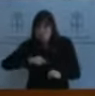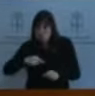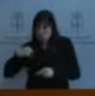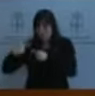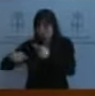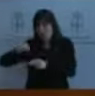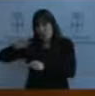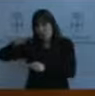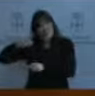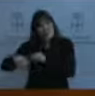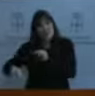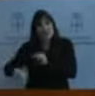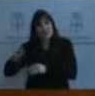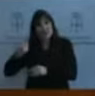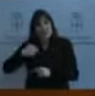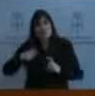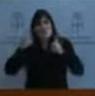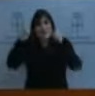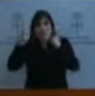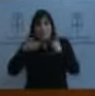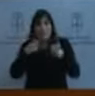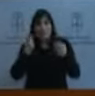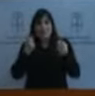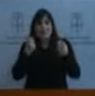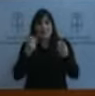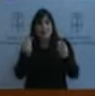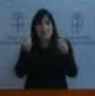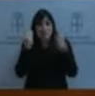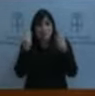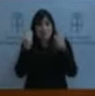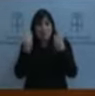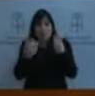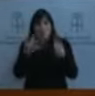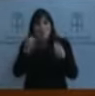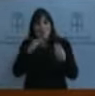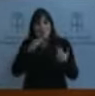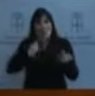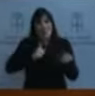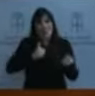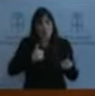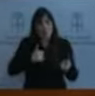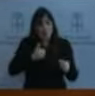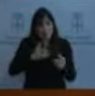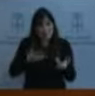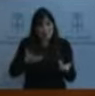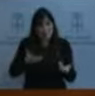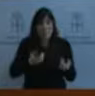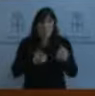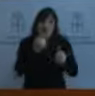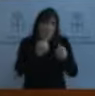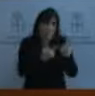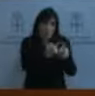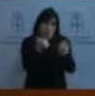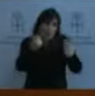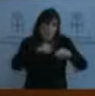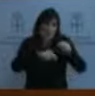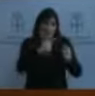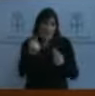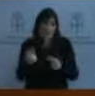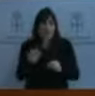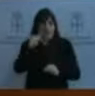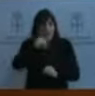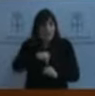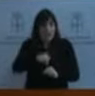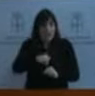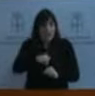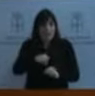formarnos y por no perder oportunidades en ese campo, unos más y otros menos. Y aquí se hicieron en su momento dos intentos